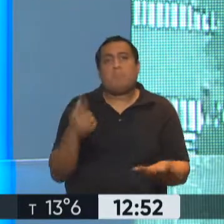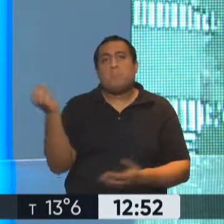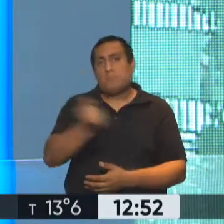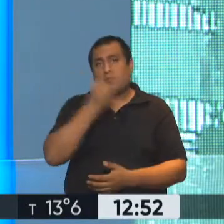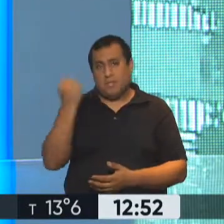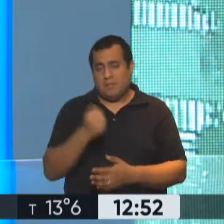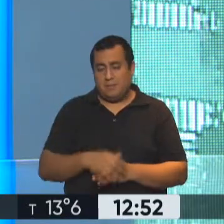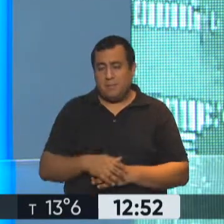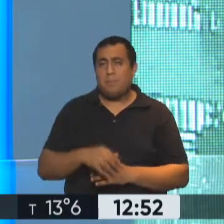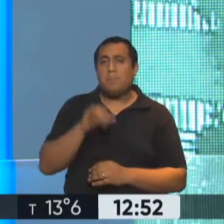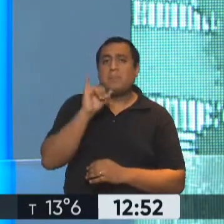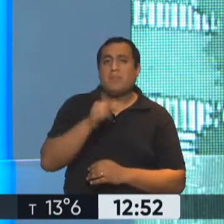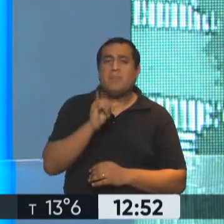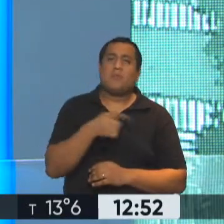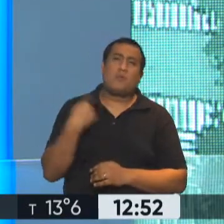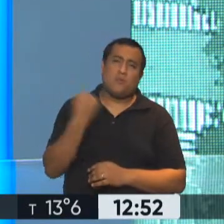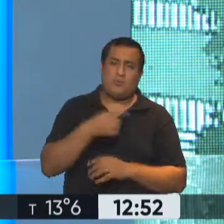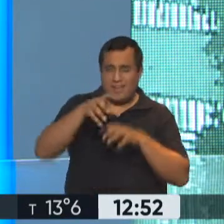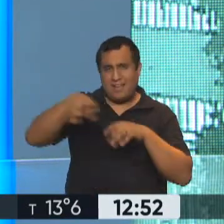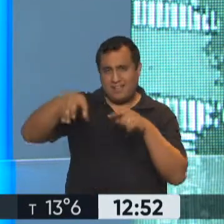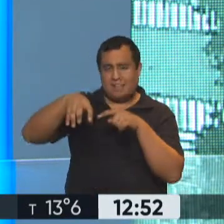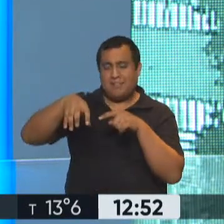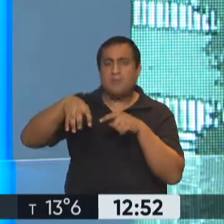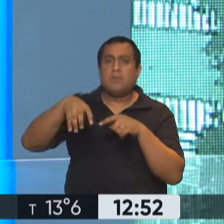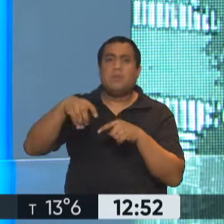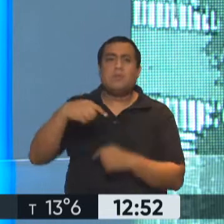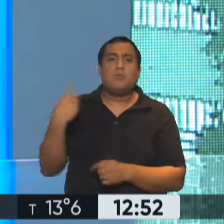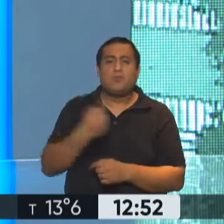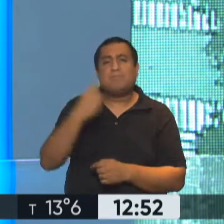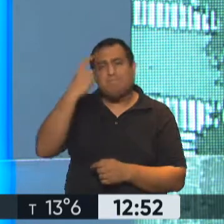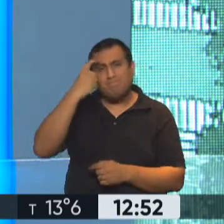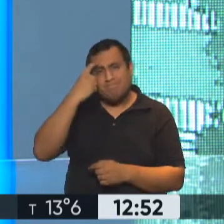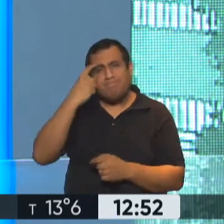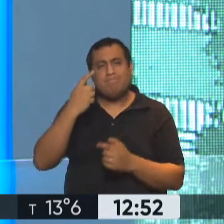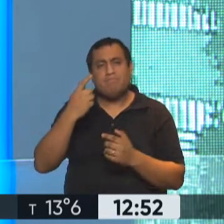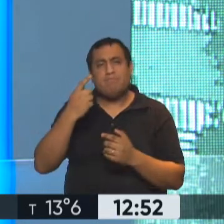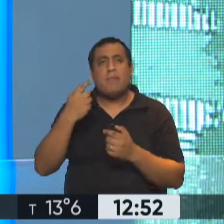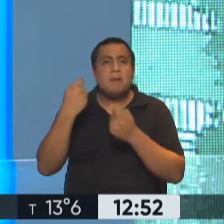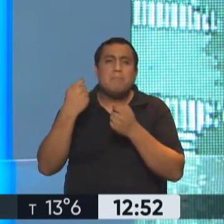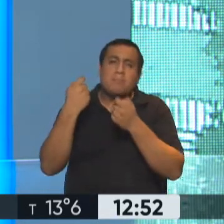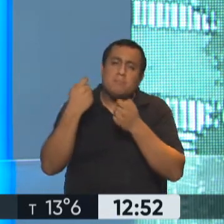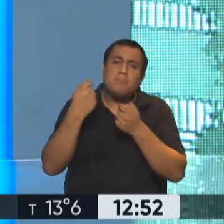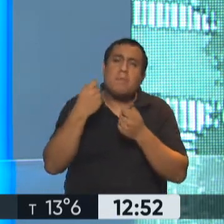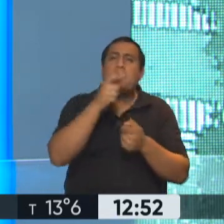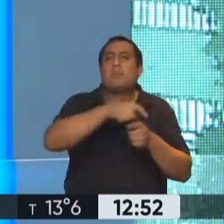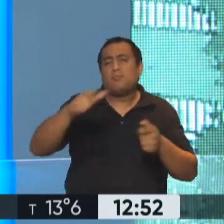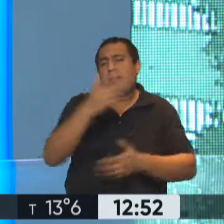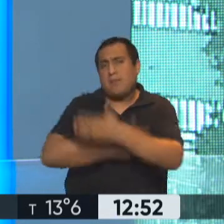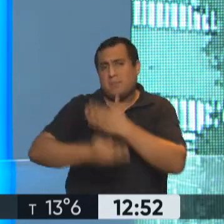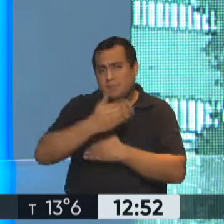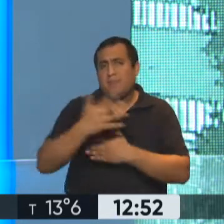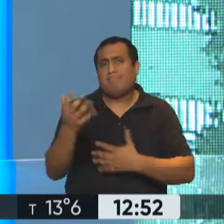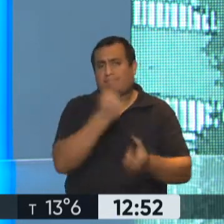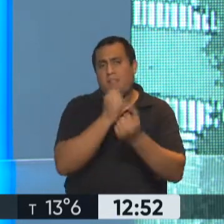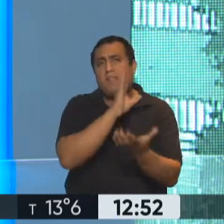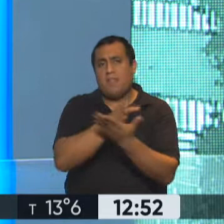tenemos una perspectiva de gestión en la agencia orientada a la ampliación y al garantizar derechos de las personas con discapacidad, pero con